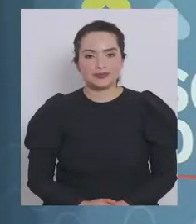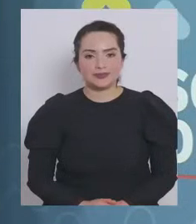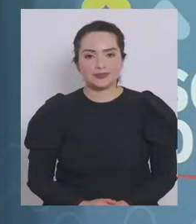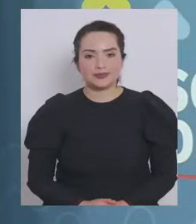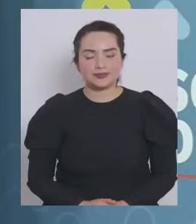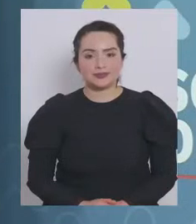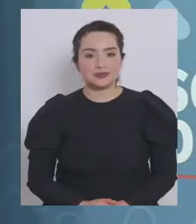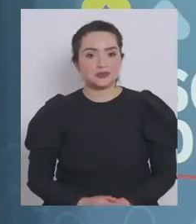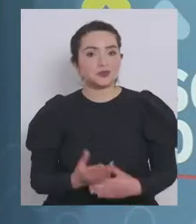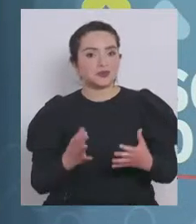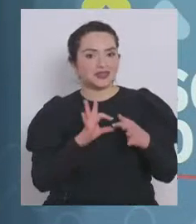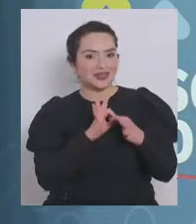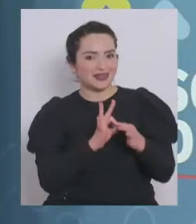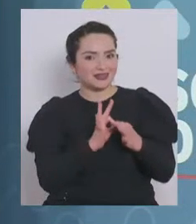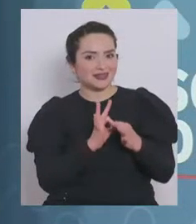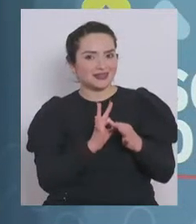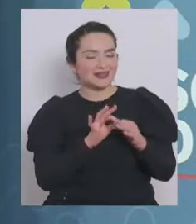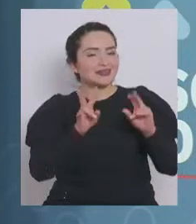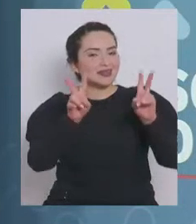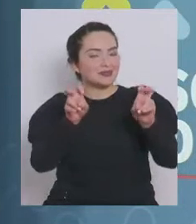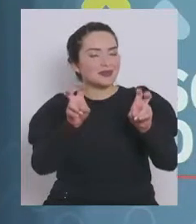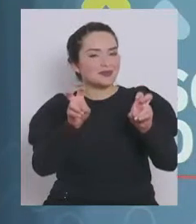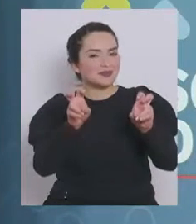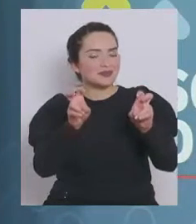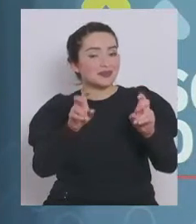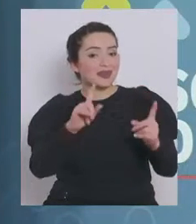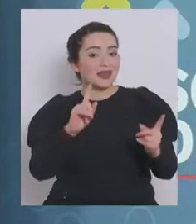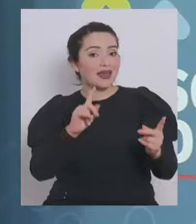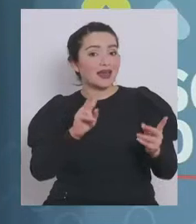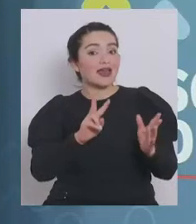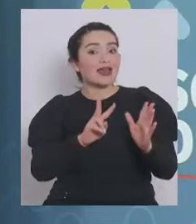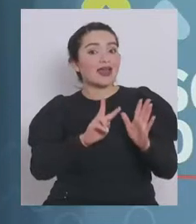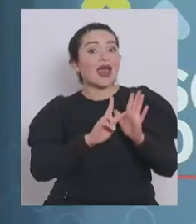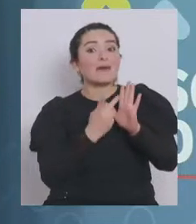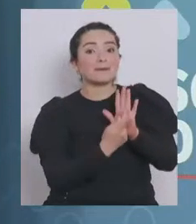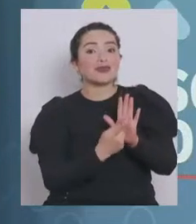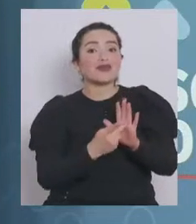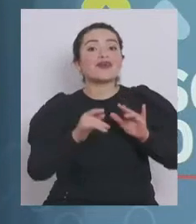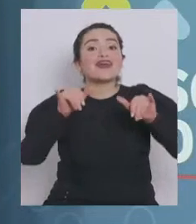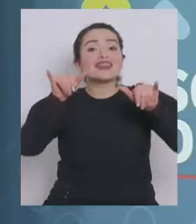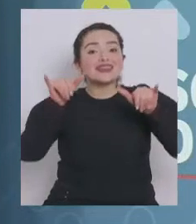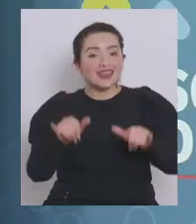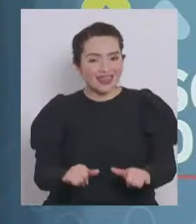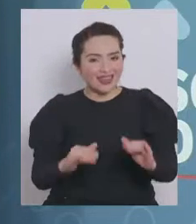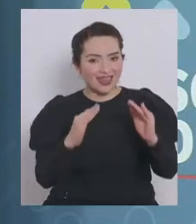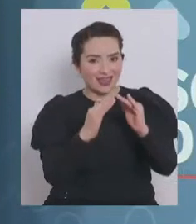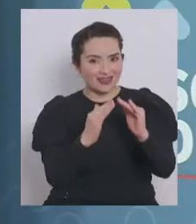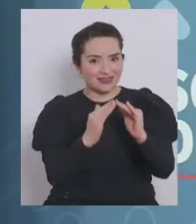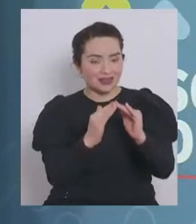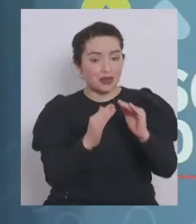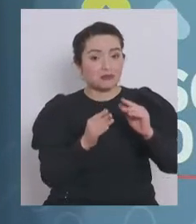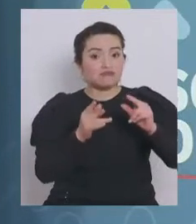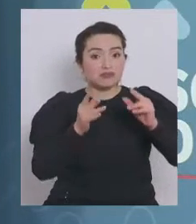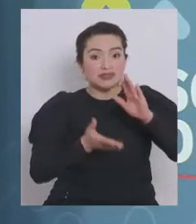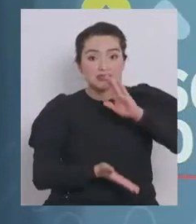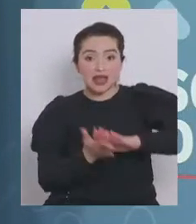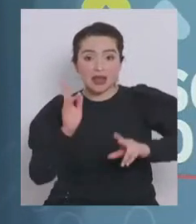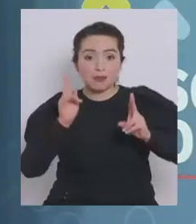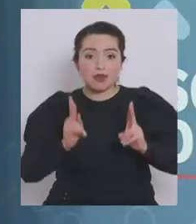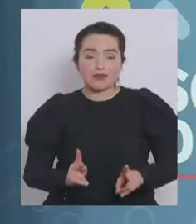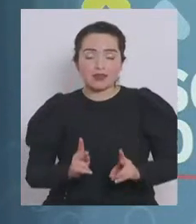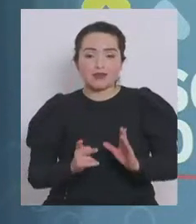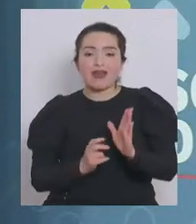Muchas gracias. Con respecto a los cambios del toque de queda, quiero informar que